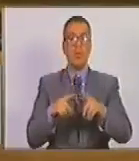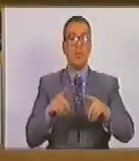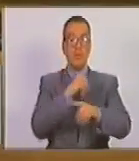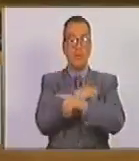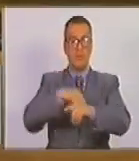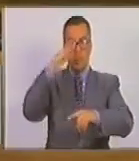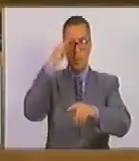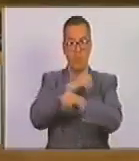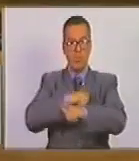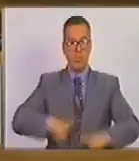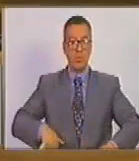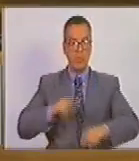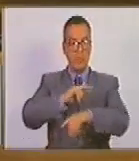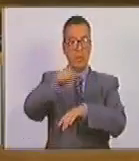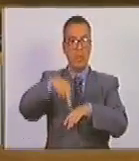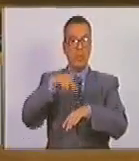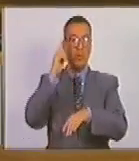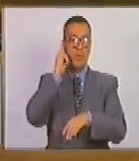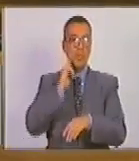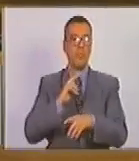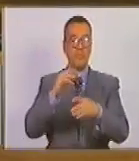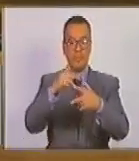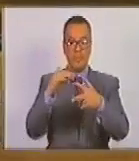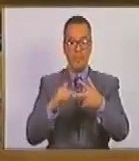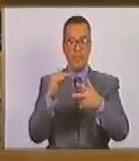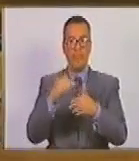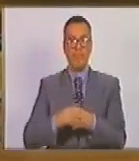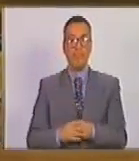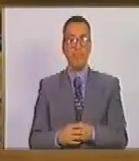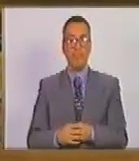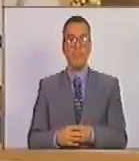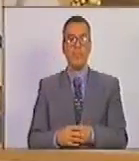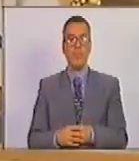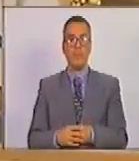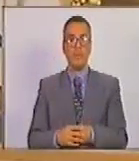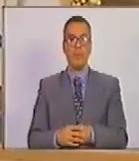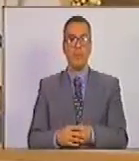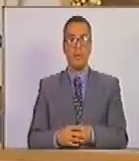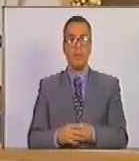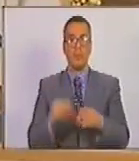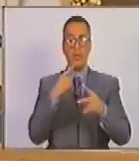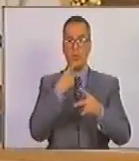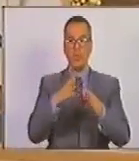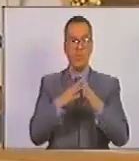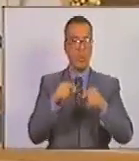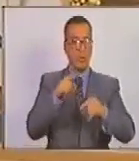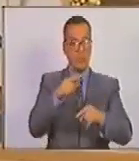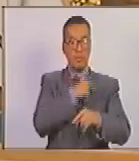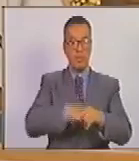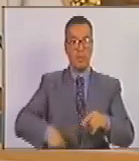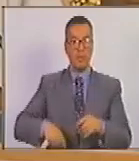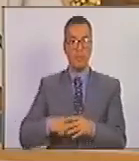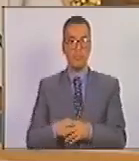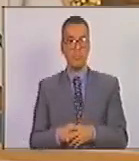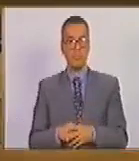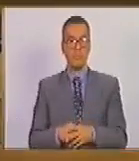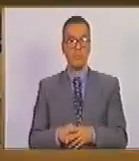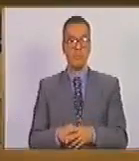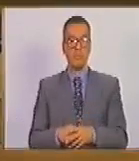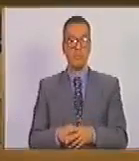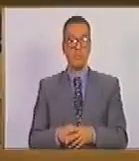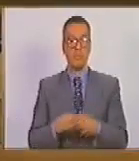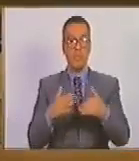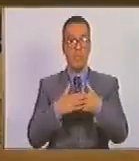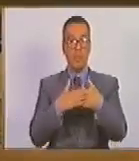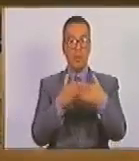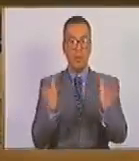Fuerza Armada Nacional Bolivariana. Siguiente punto de la cuenta, ciudadana secretaria. Es todo, todo en la cuenta, ciudadano presidente. Bien, vamos a abrir un